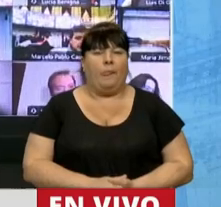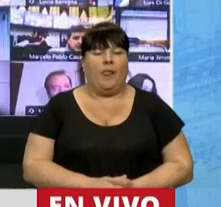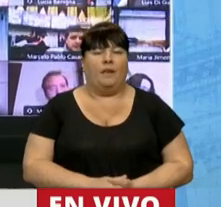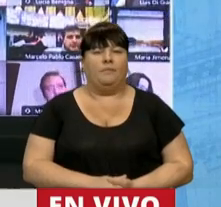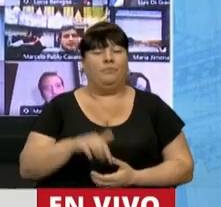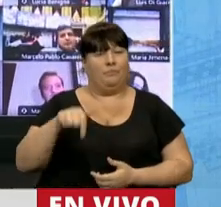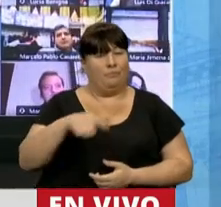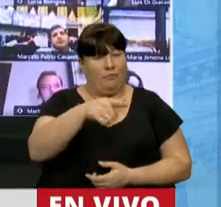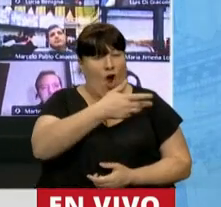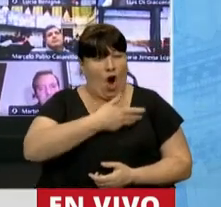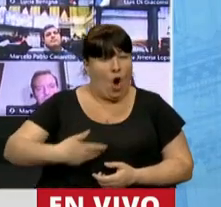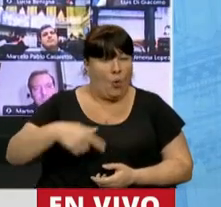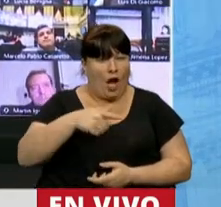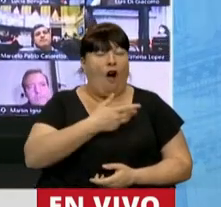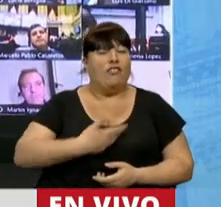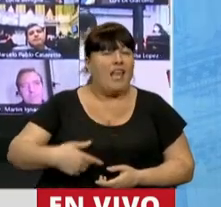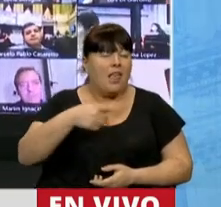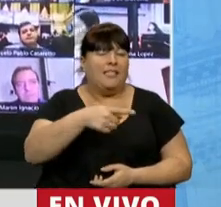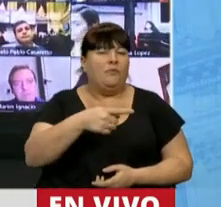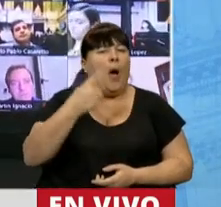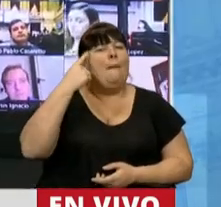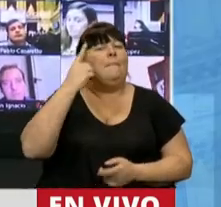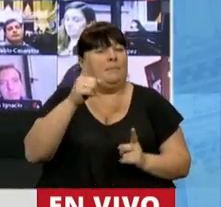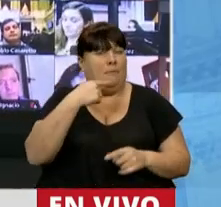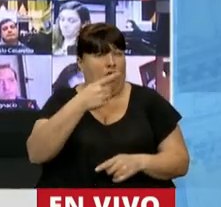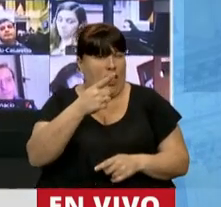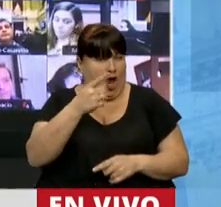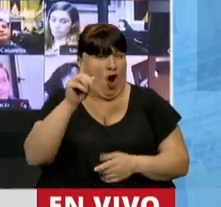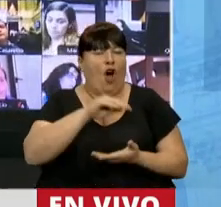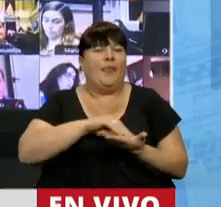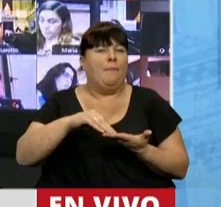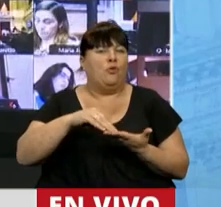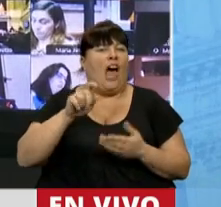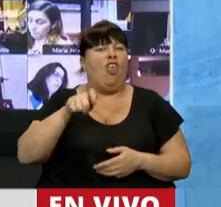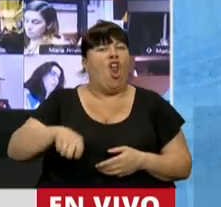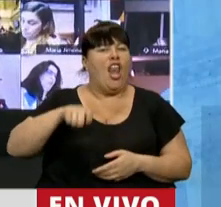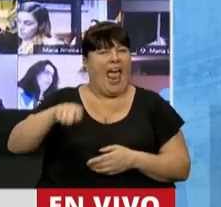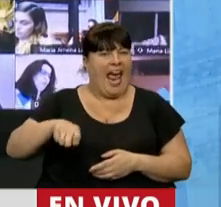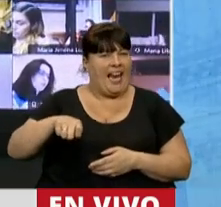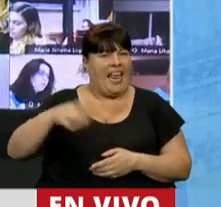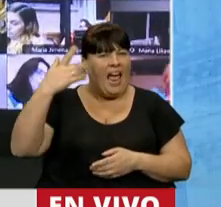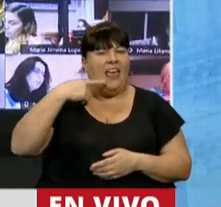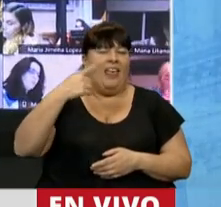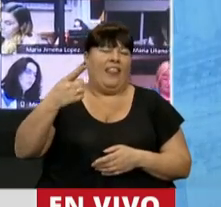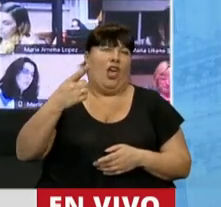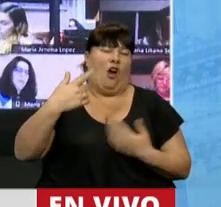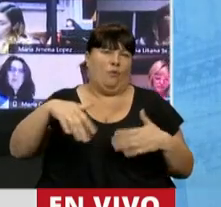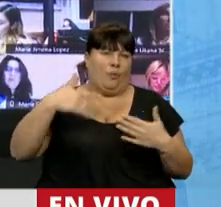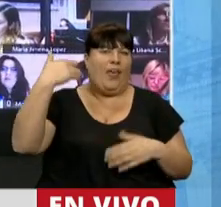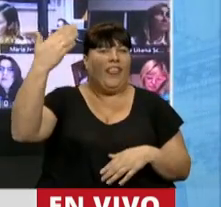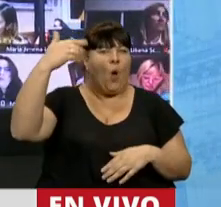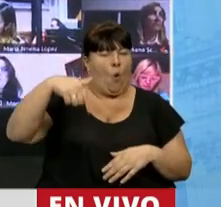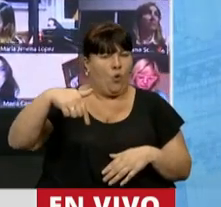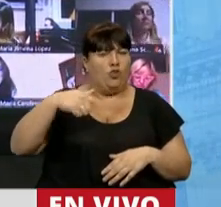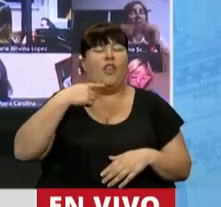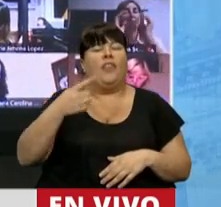que este oficialismo, secreta al cual dijo alguna vez el diputado Mario Negri, en un célebre discurso